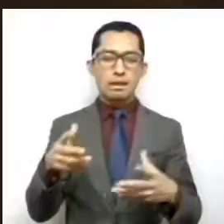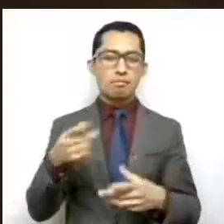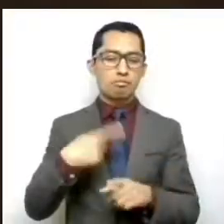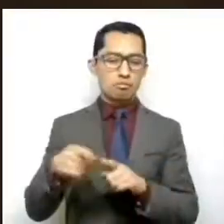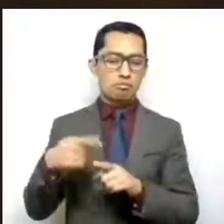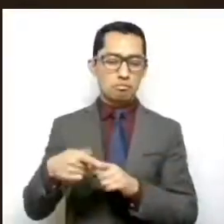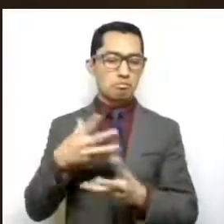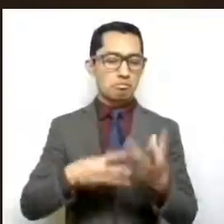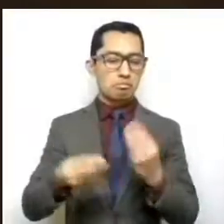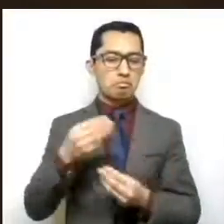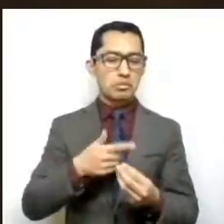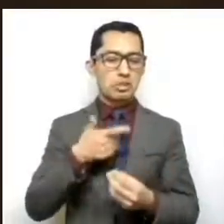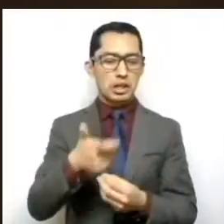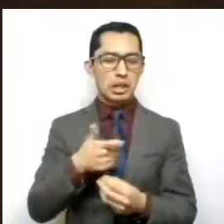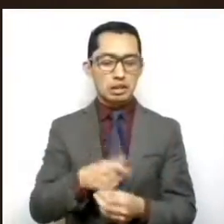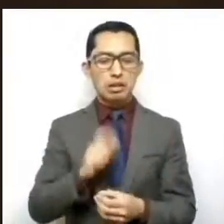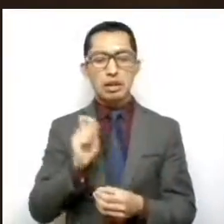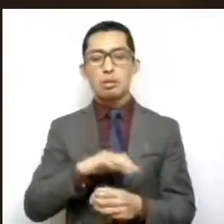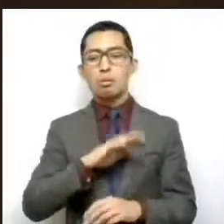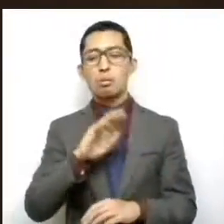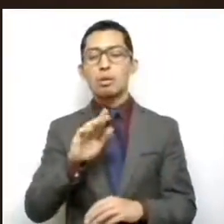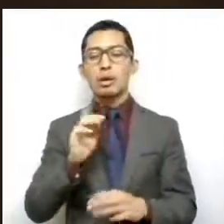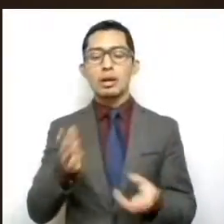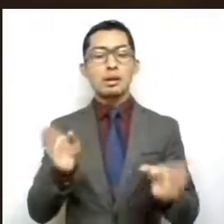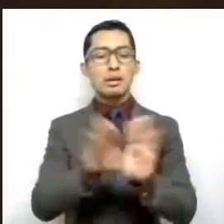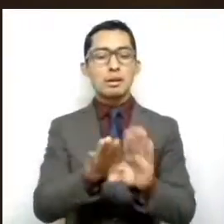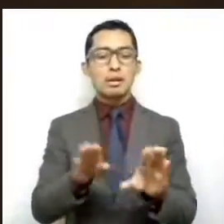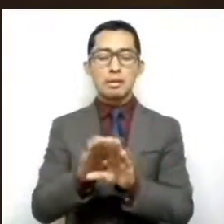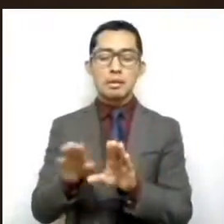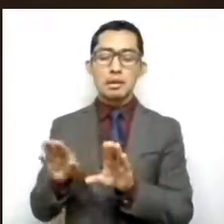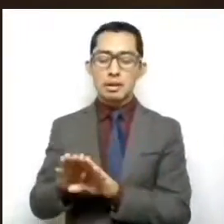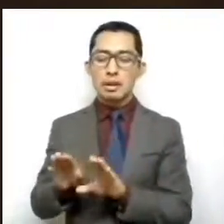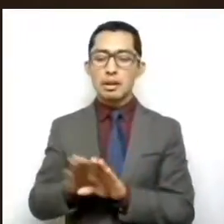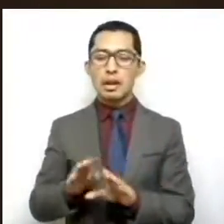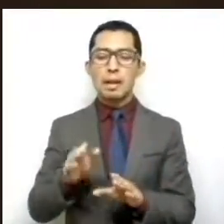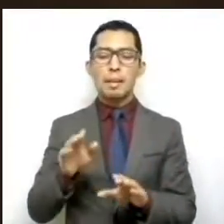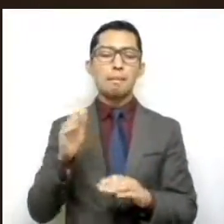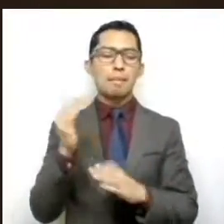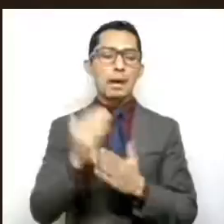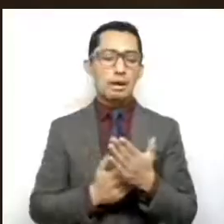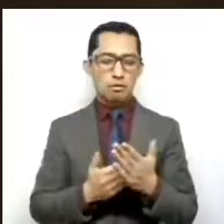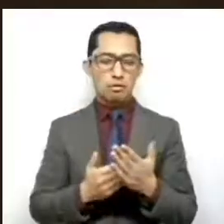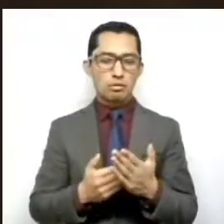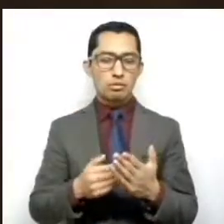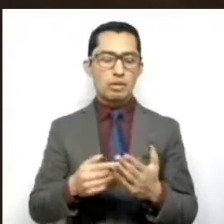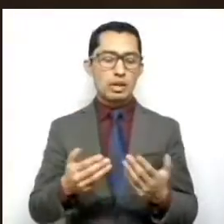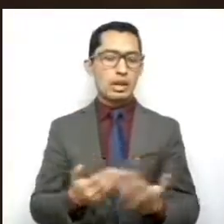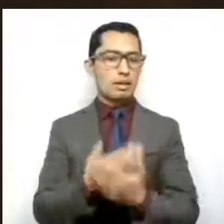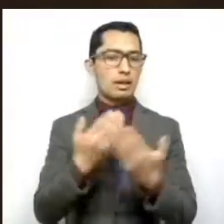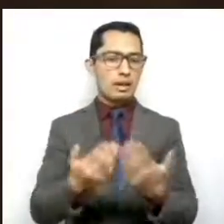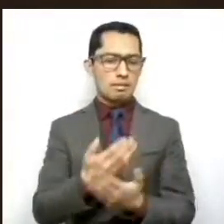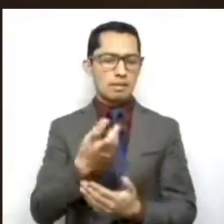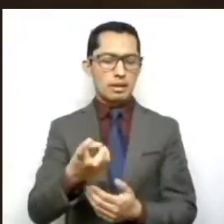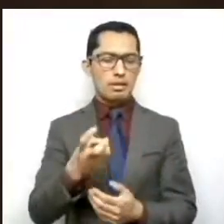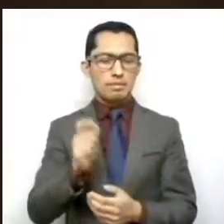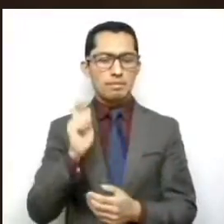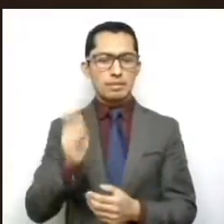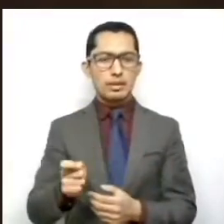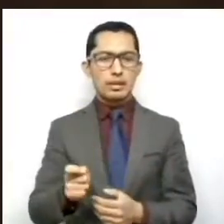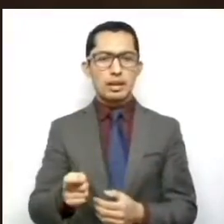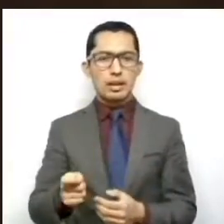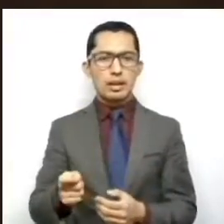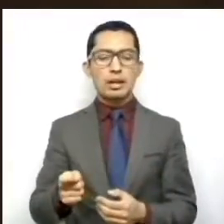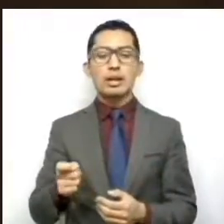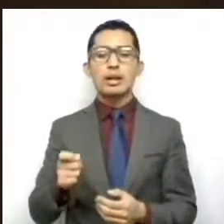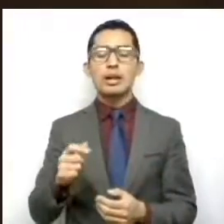La proporción de muertes fue mayor en relación a la proporción de nacimientos. La mayor proporción de muertes se registró